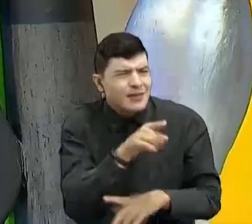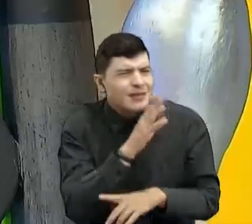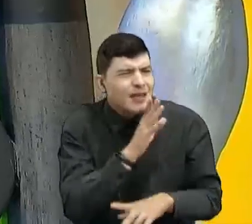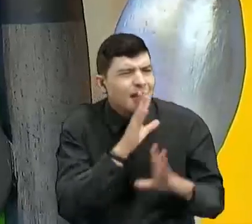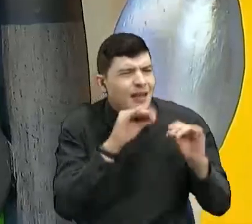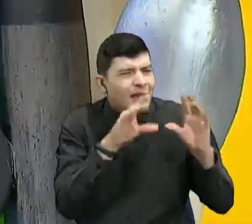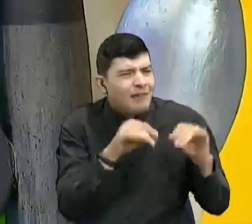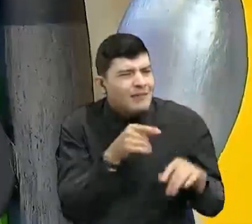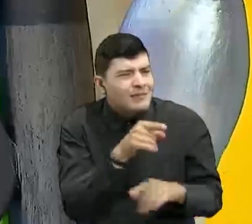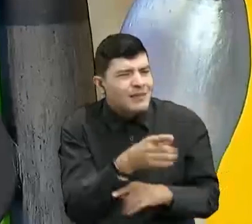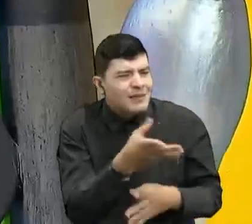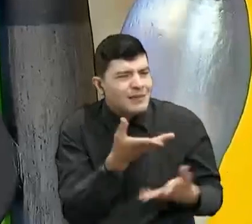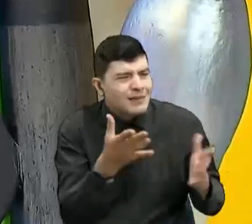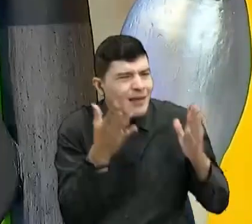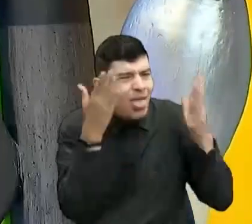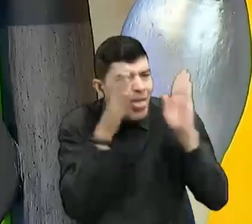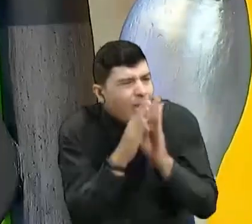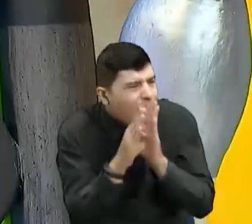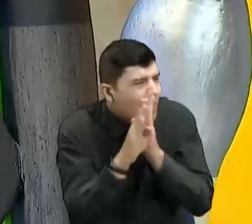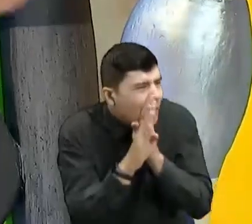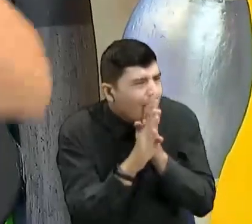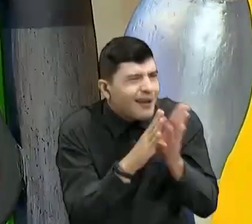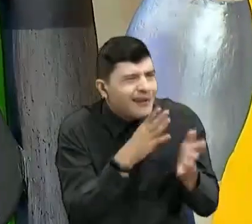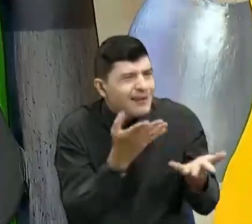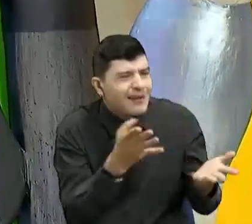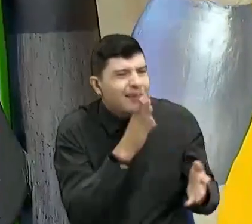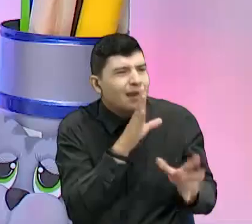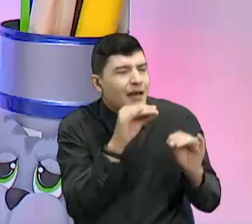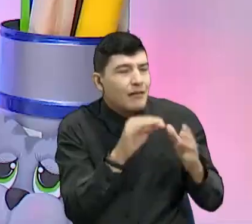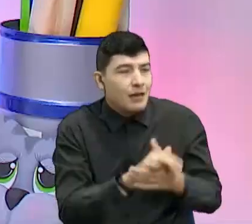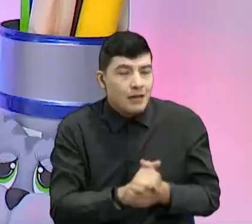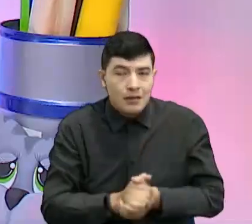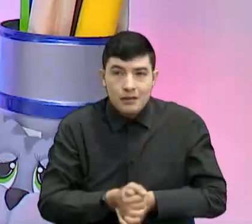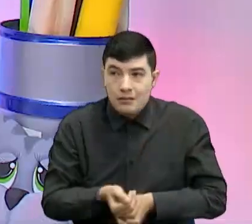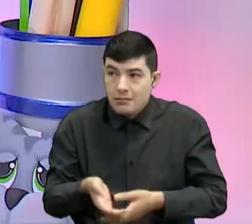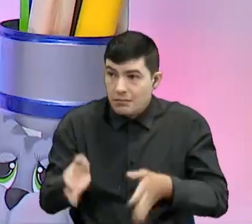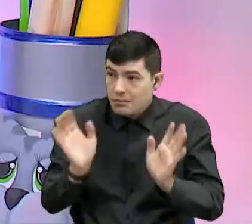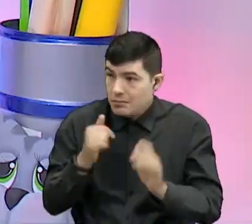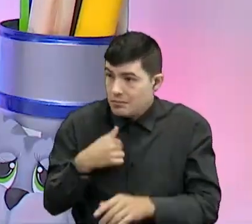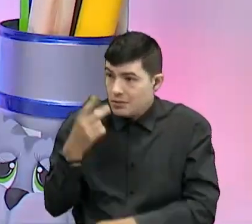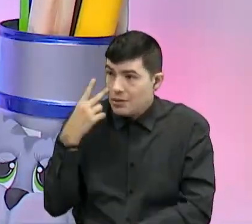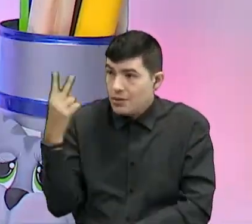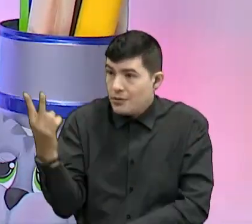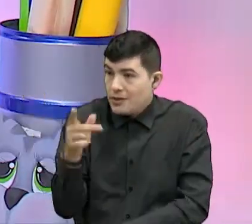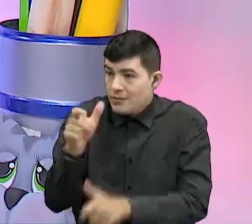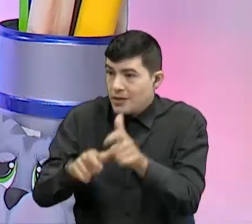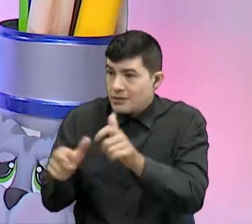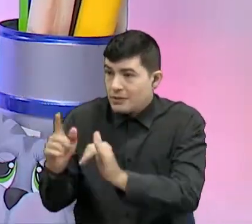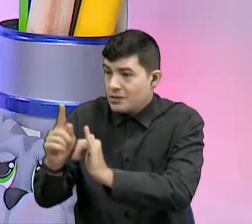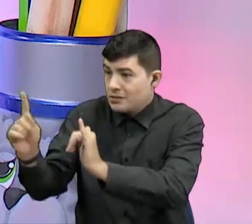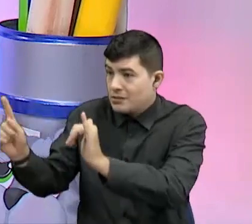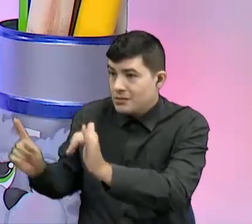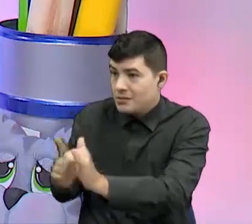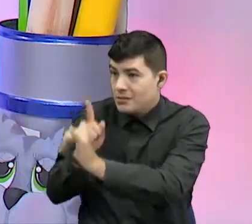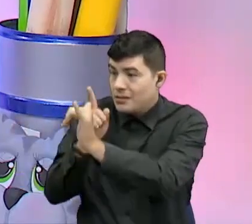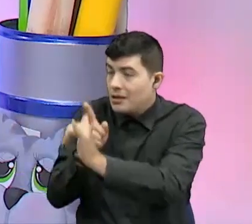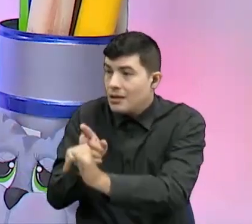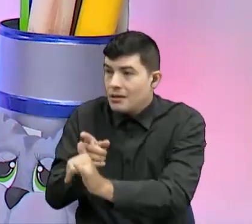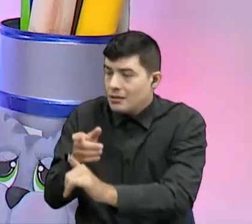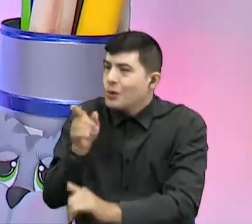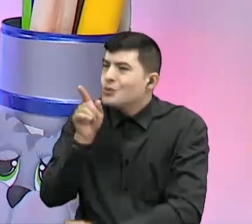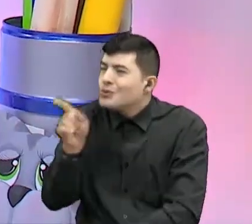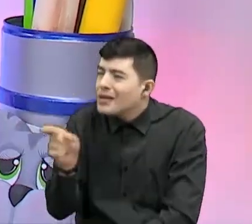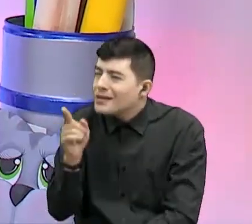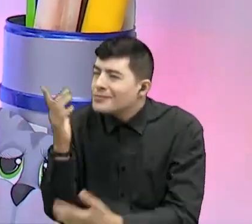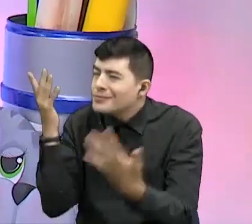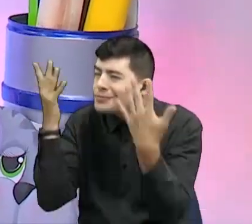Con los niños, como usted no los está viendo, porque yo los estoy viendo. Yo estoy viendo aquí un poco de muchachos ahí, camarógrafos. Le está fallando este